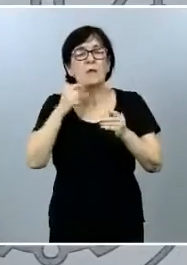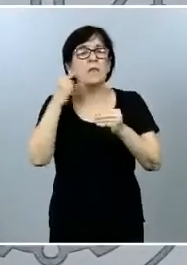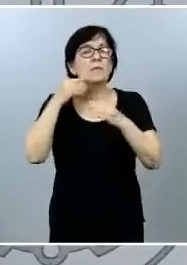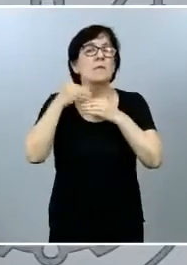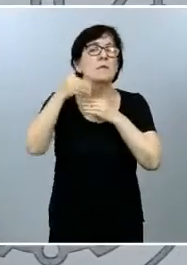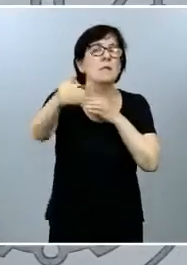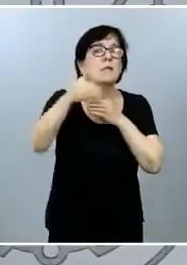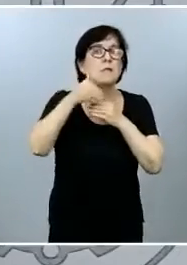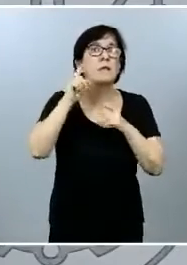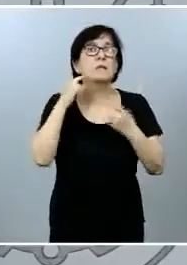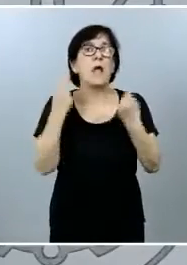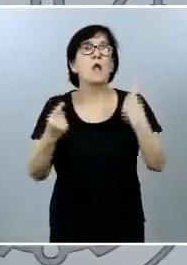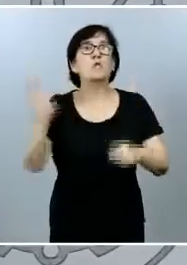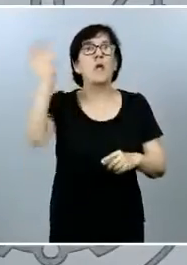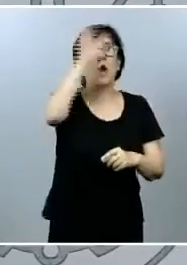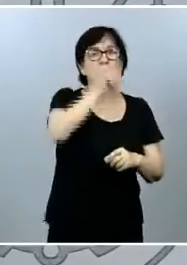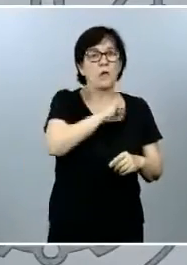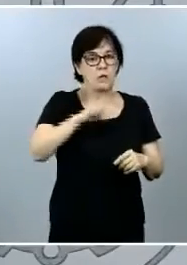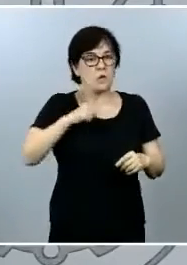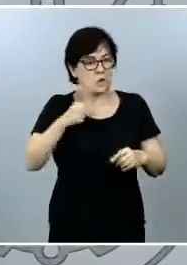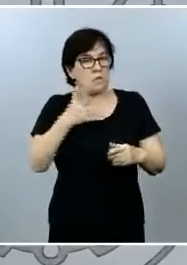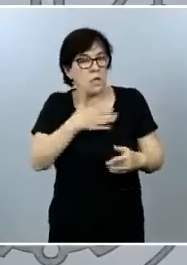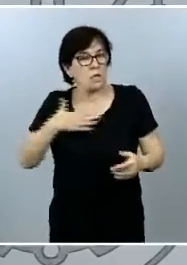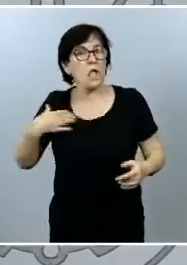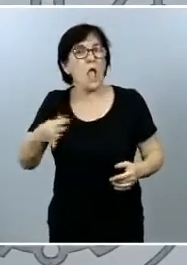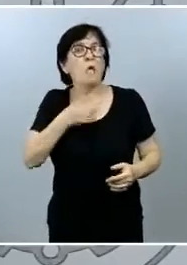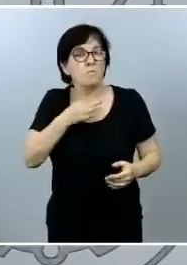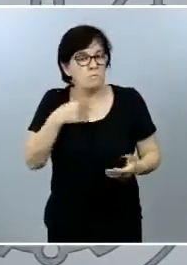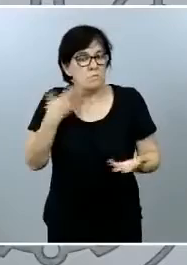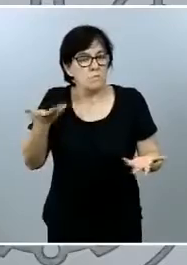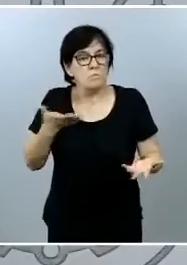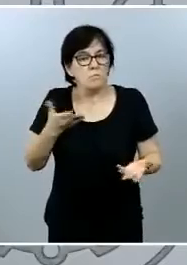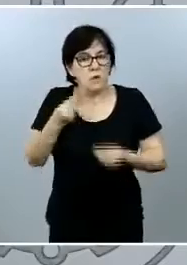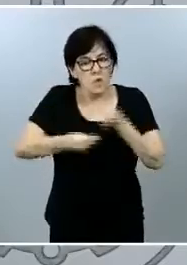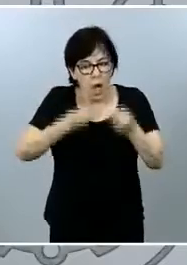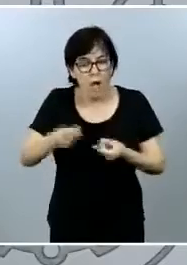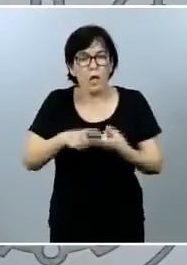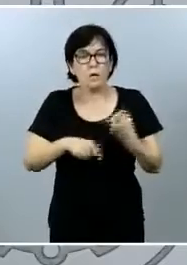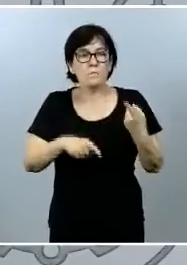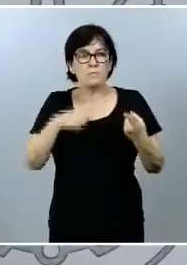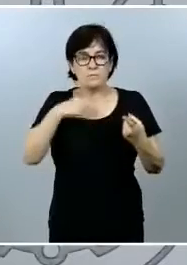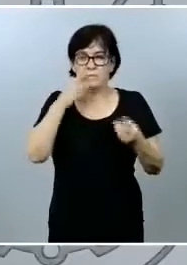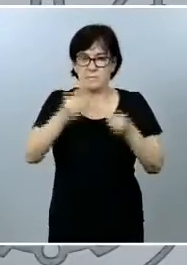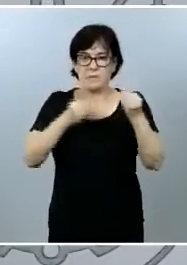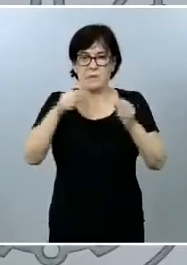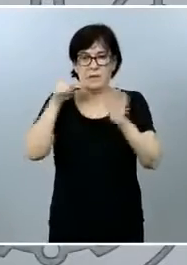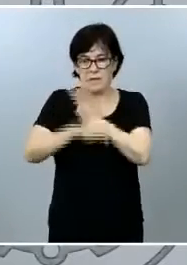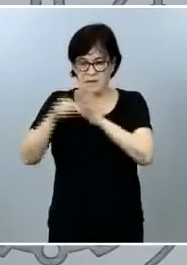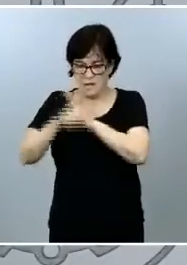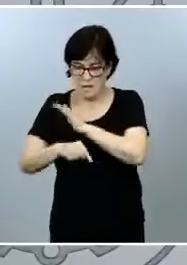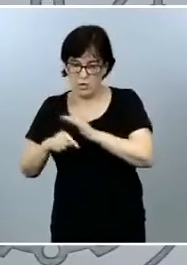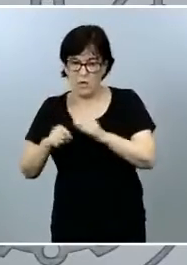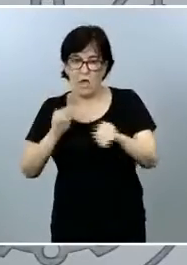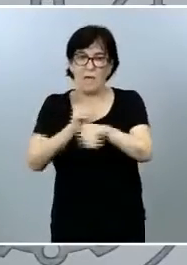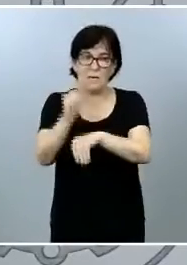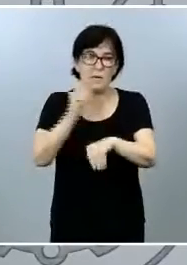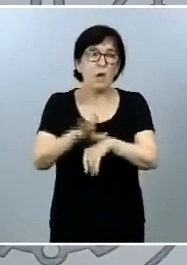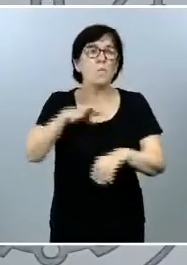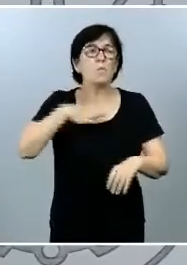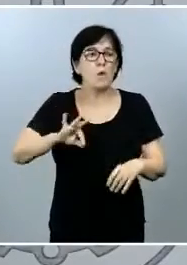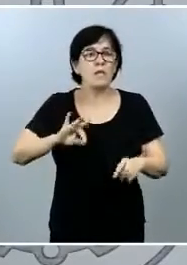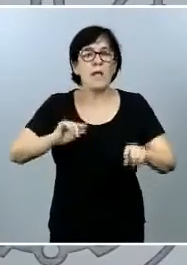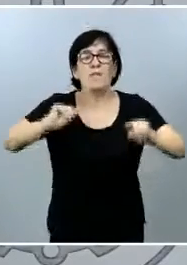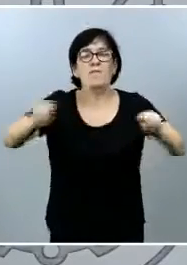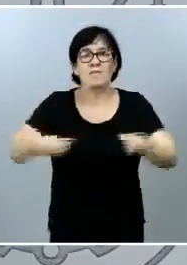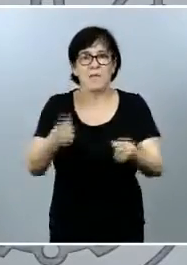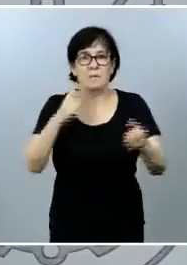que aquellas comunidades autónomas que así lo manifiesten que así lo quieran en el marco del desarrollo de esta prestación puedan firmar convenios